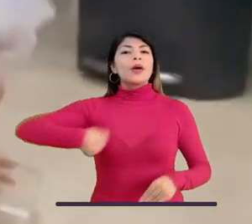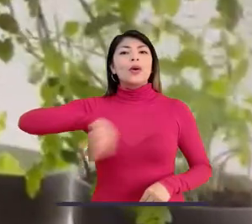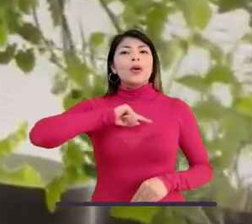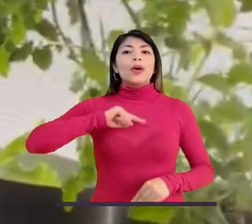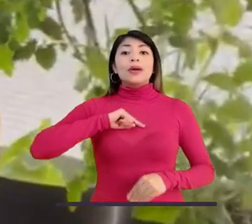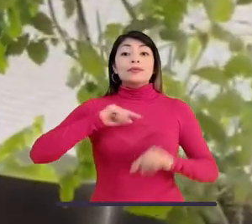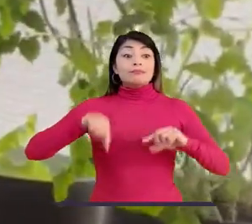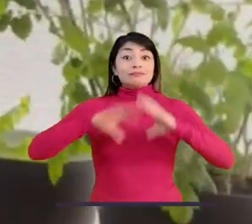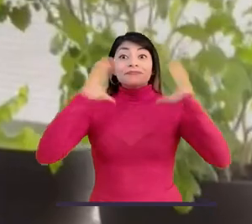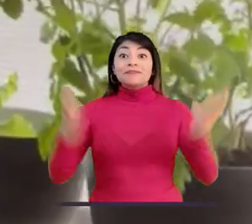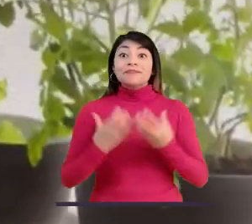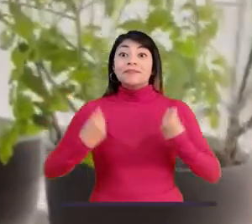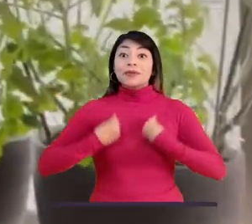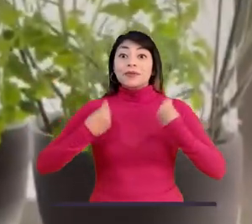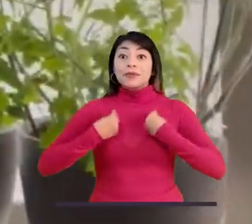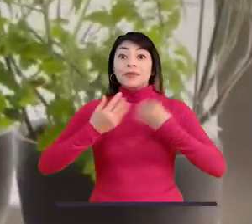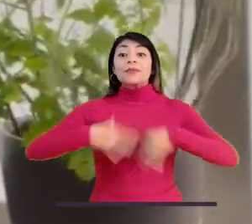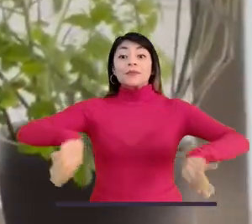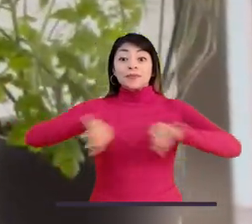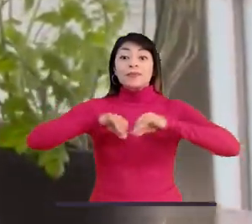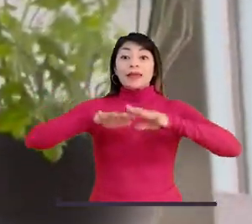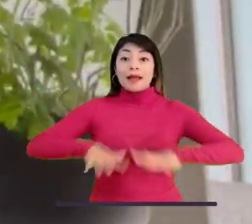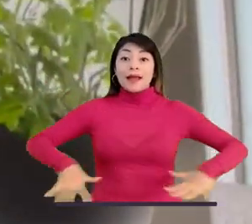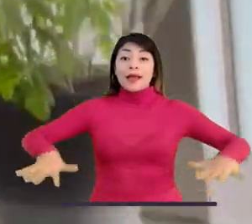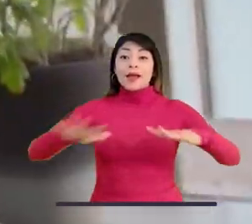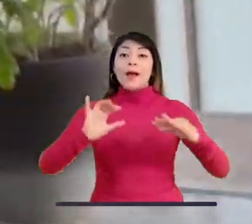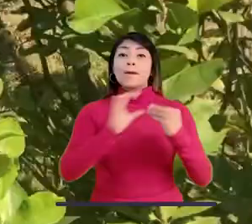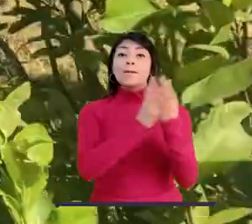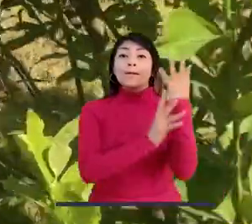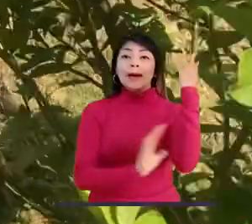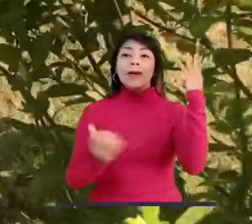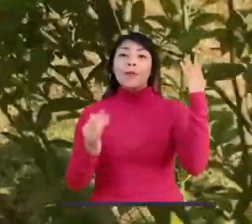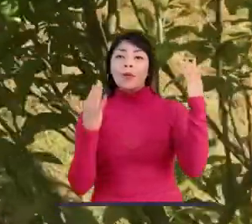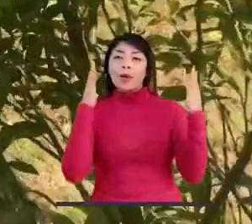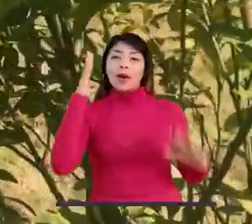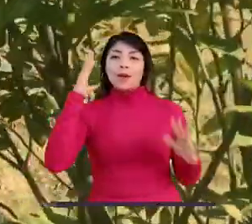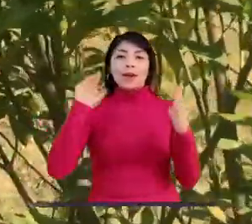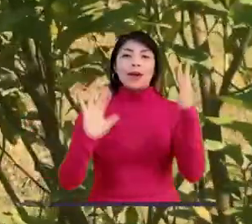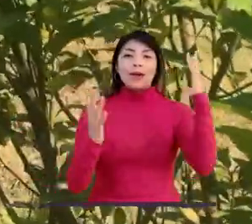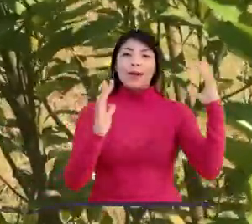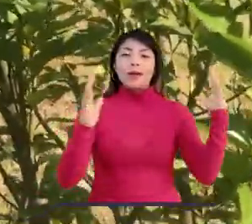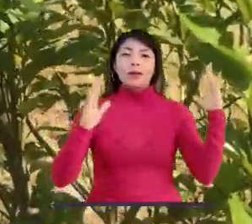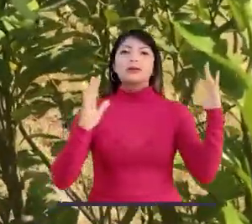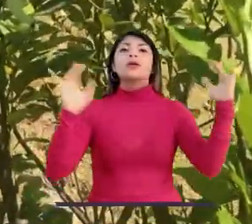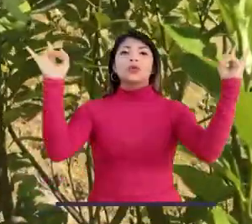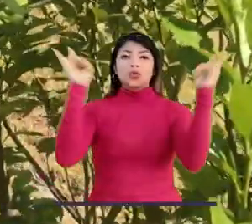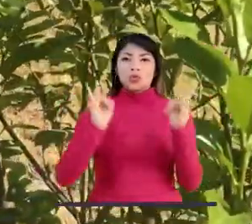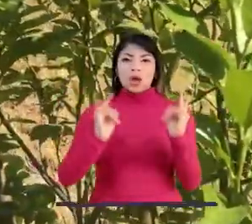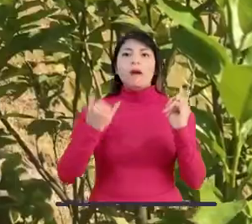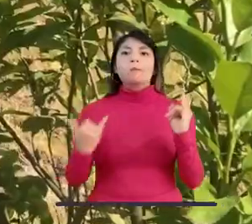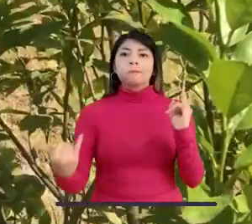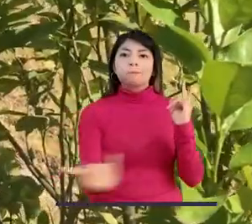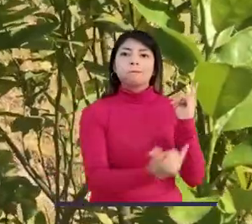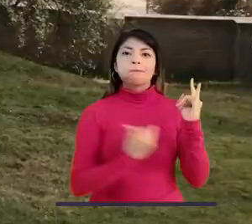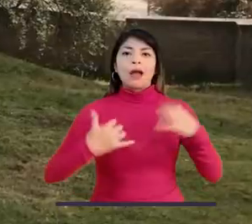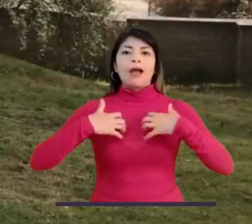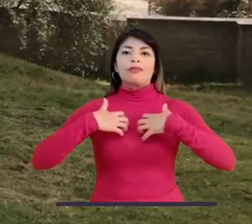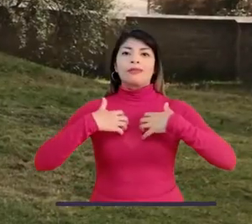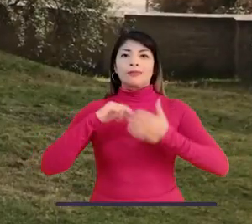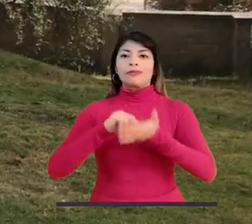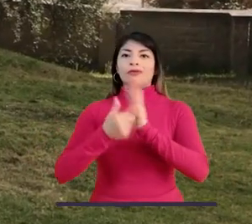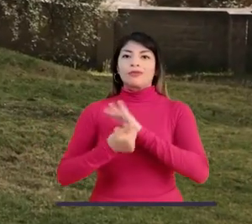En donde nosotros vivimos, hemos plantado muchísimos árbolitos. Esos árboles atraen